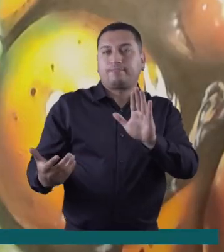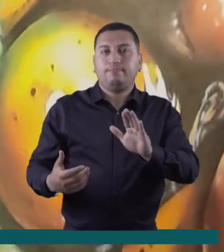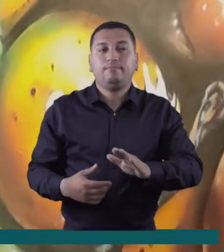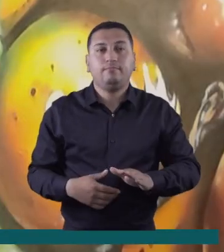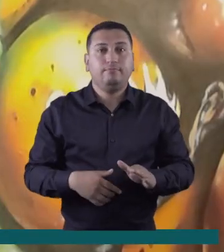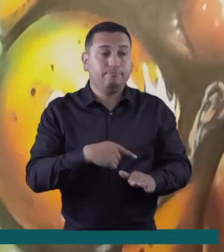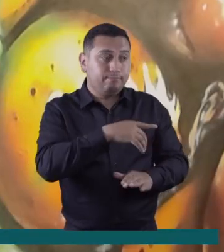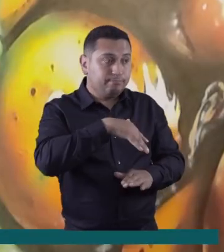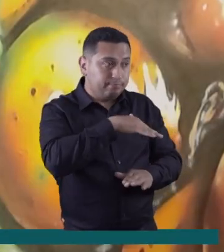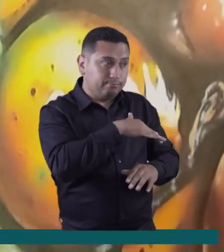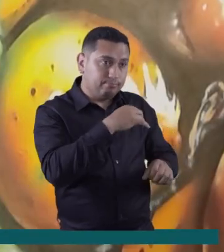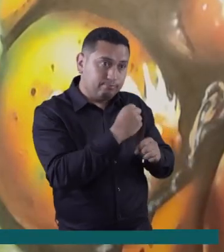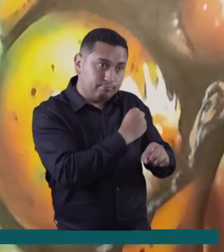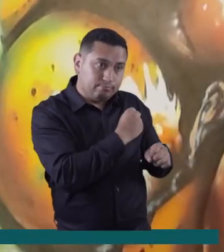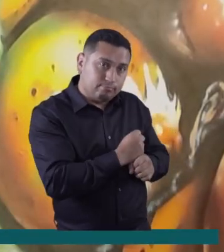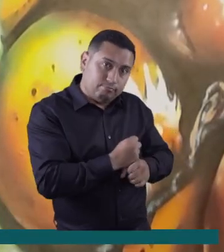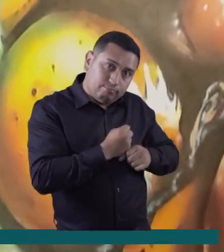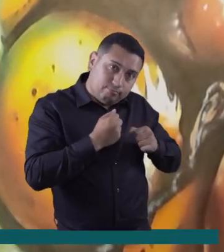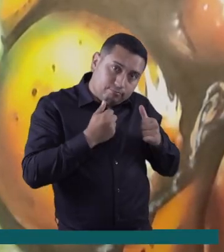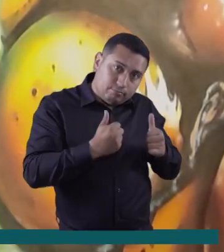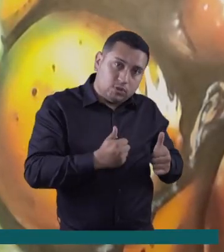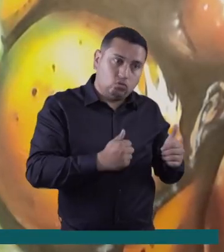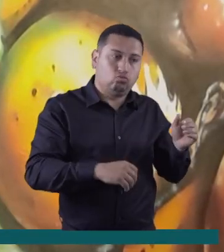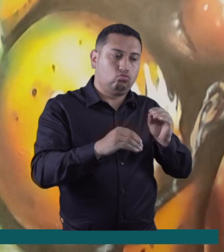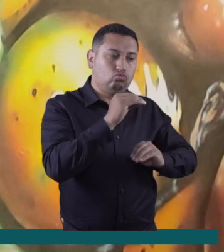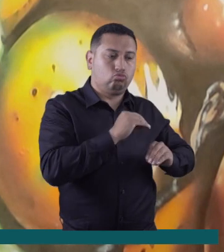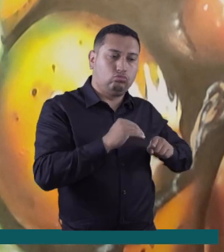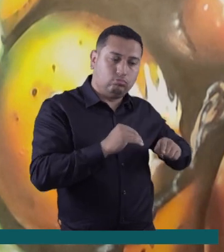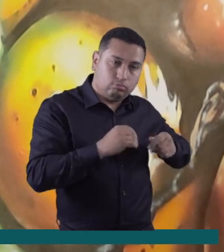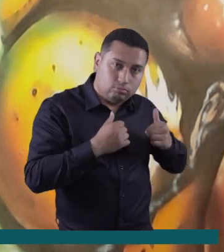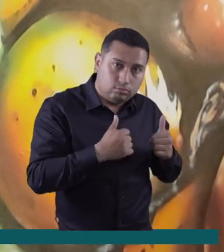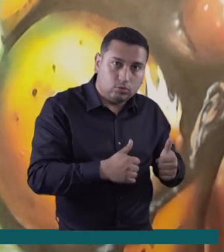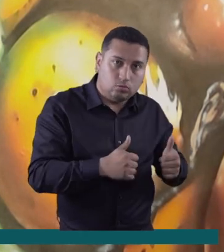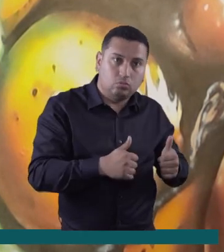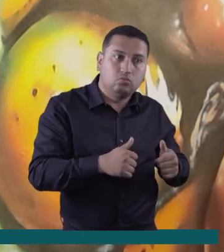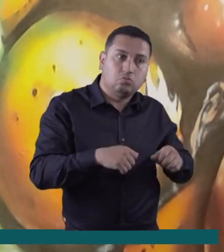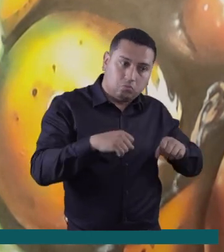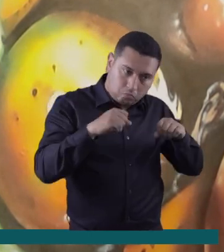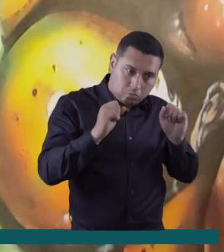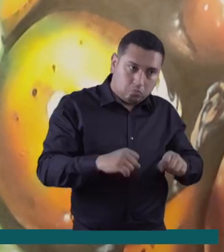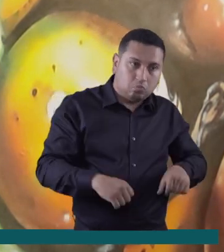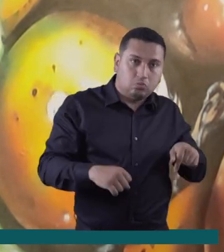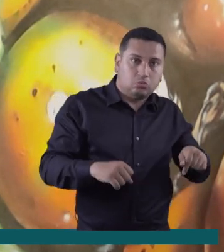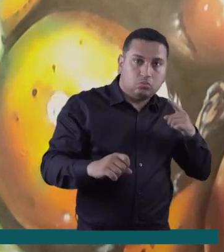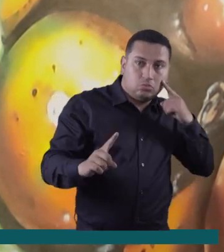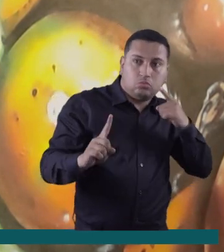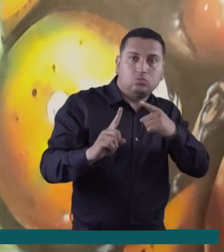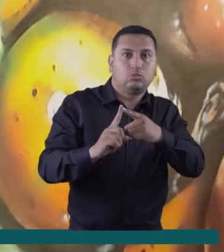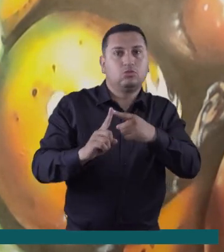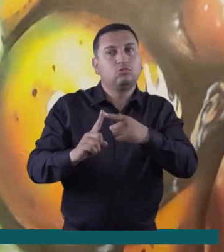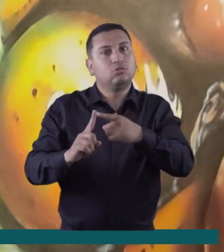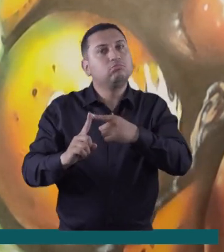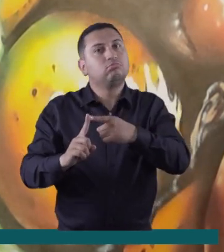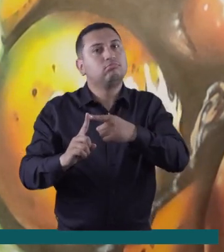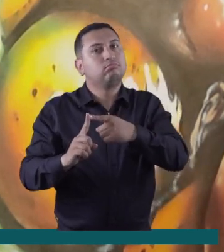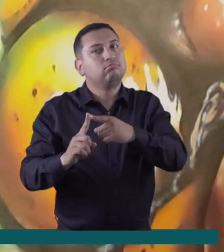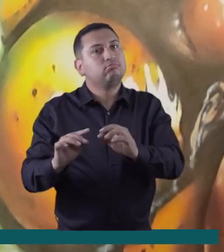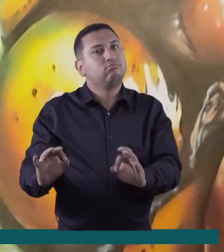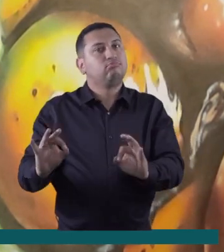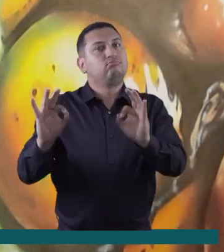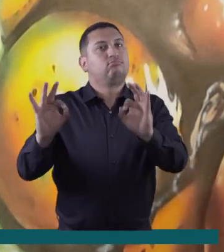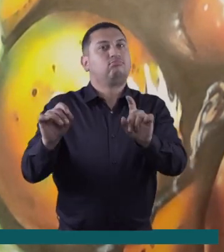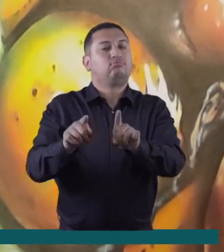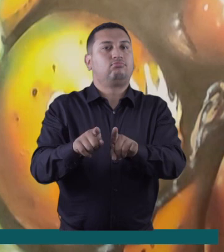una obra bien hecha, bien elaborada, bien planeada puede llegar a un buen fin